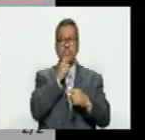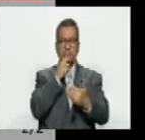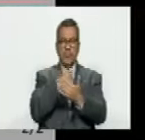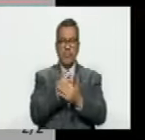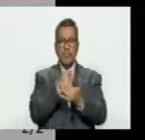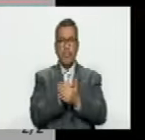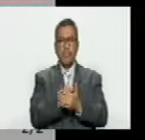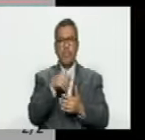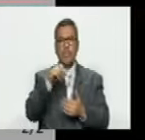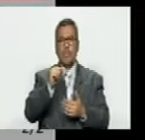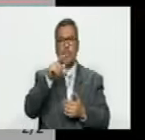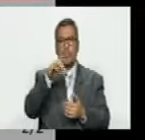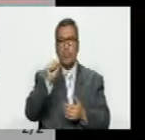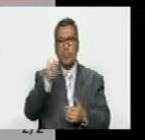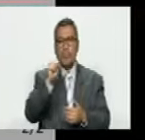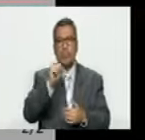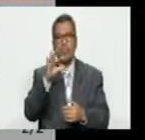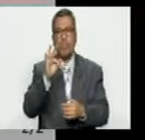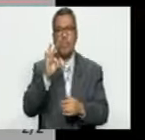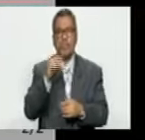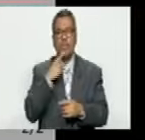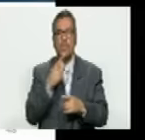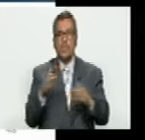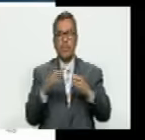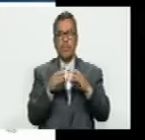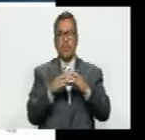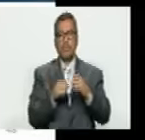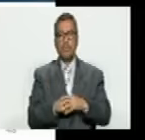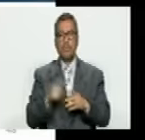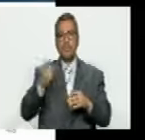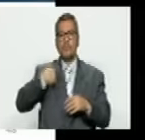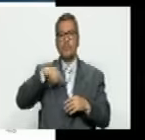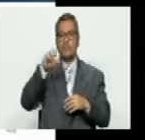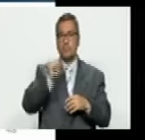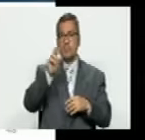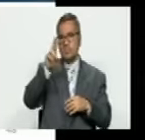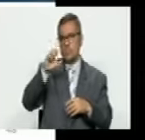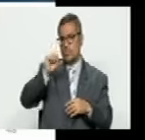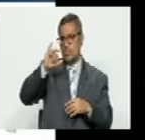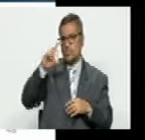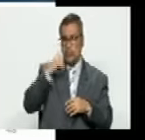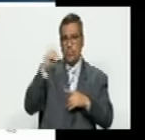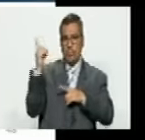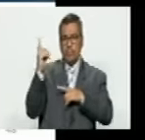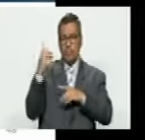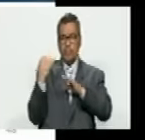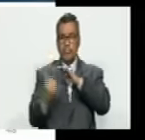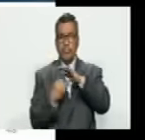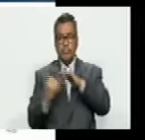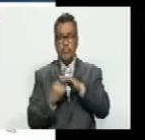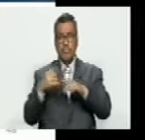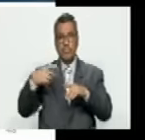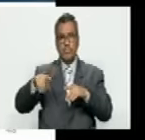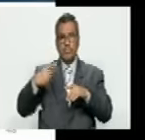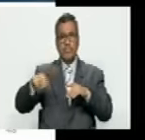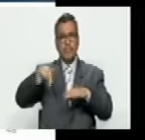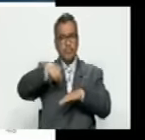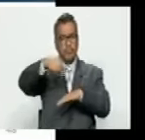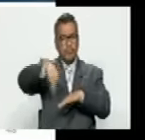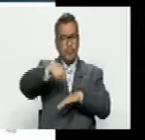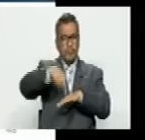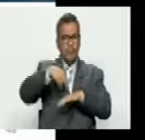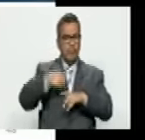está la USAID que tiene un consorcio que tiene el National Democratic Institute un instituto democrático un instituto nacional